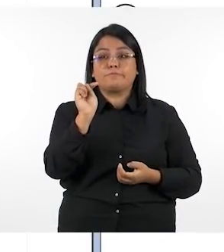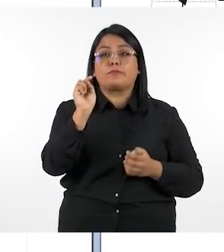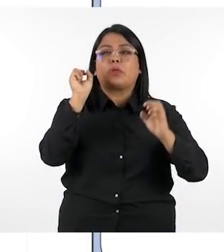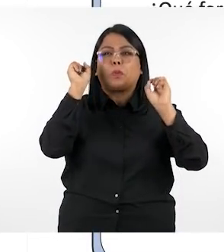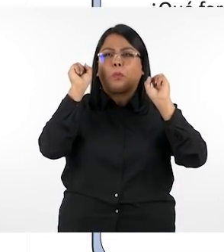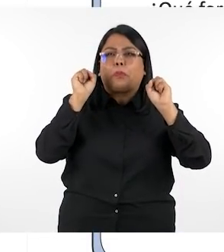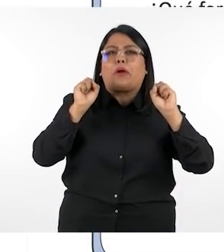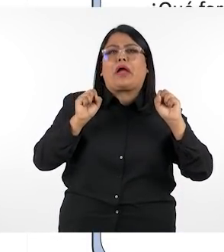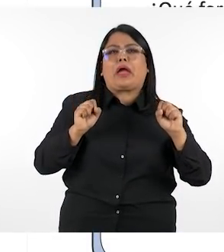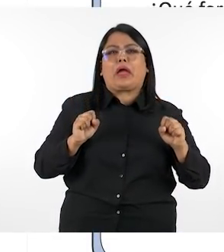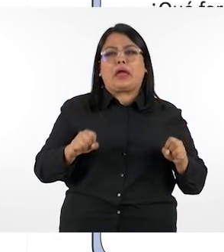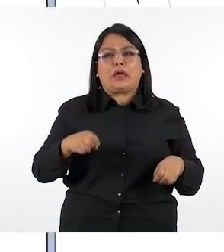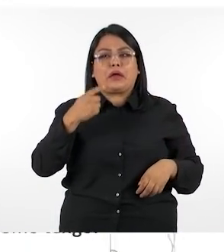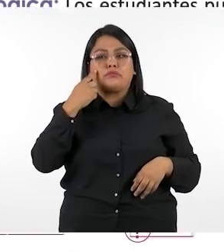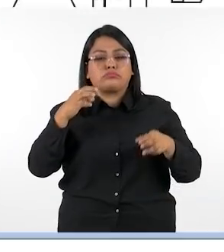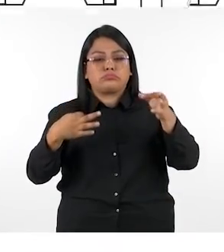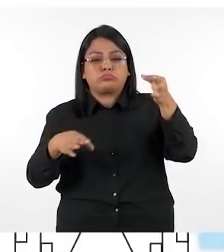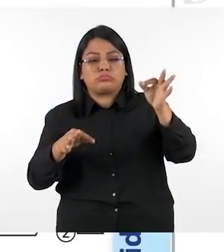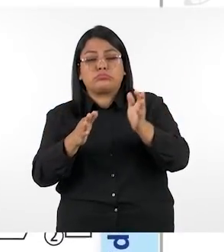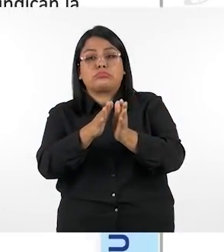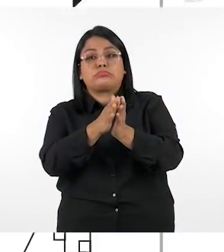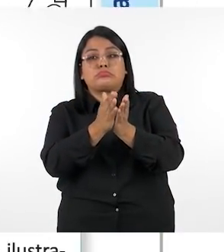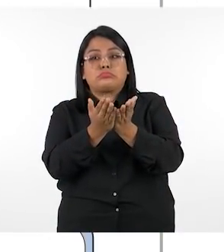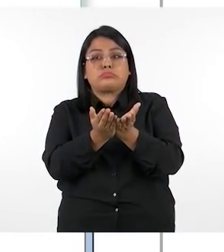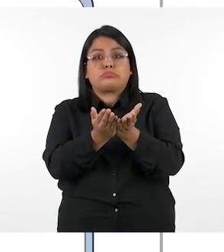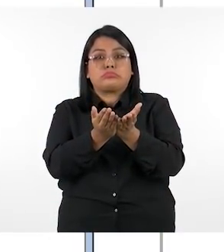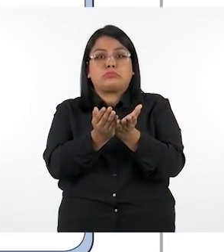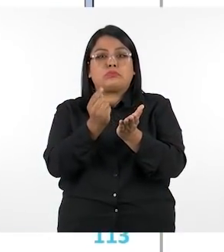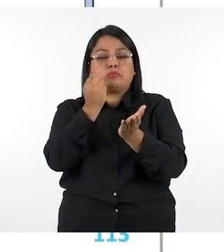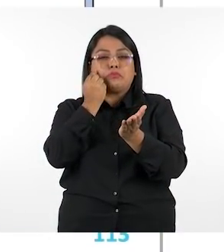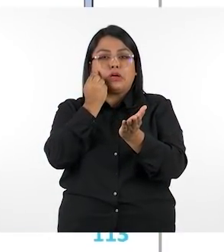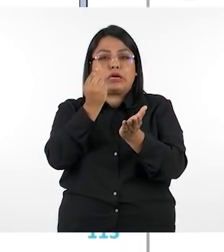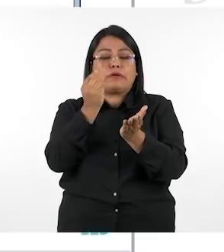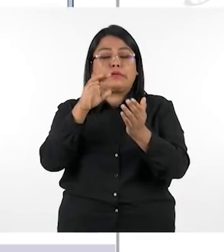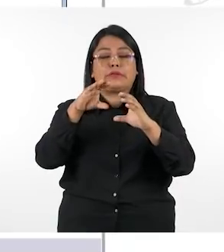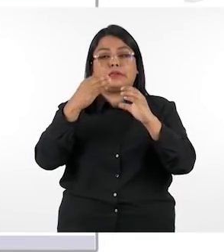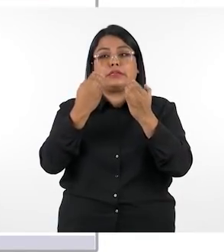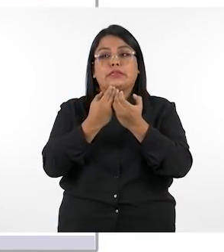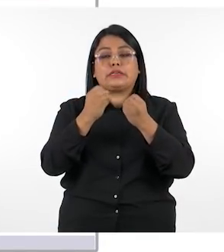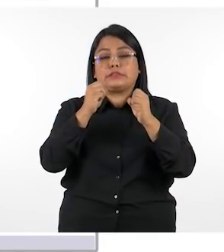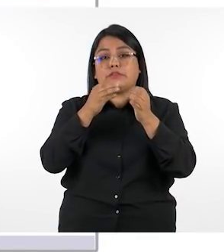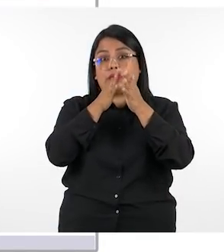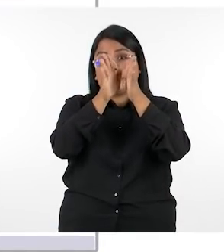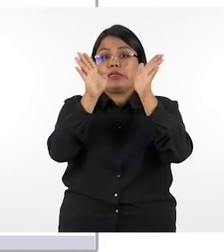puede incluirse la página del libro de texto como una referencia de la clase